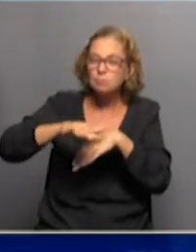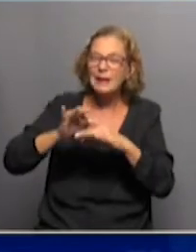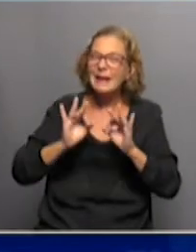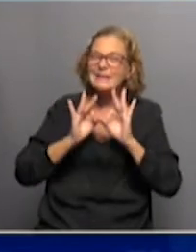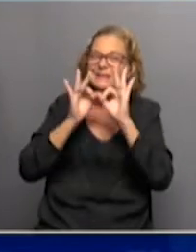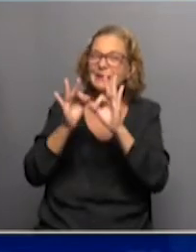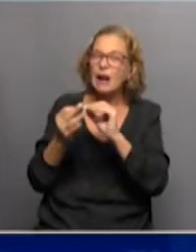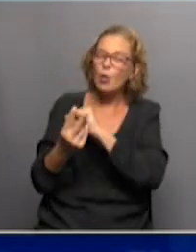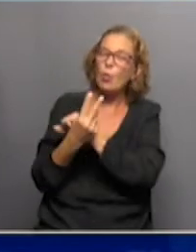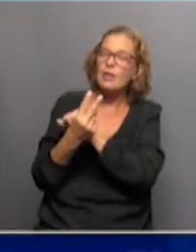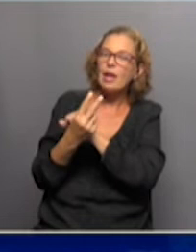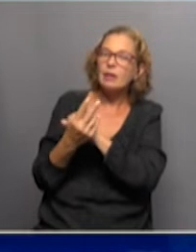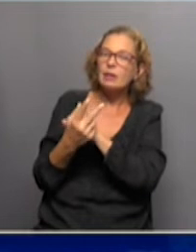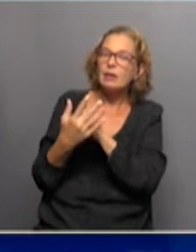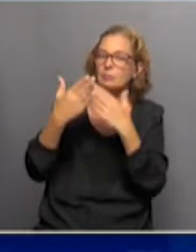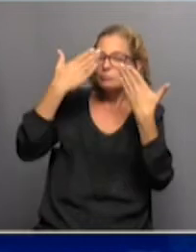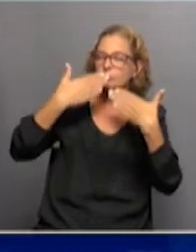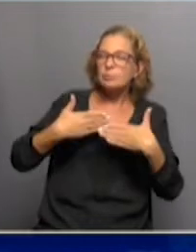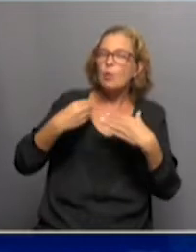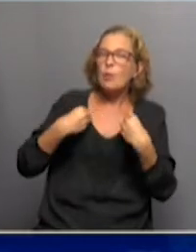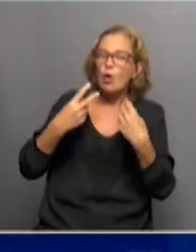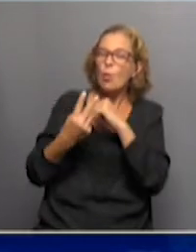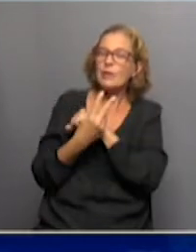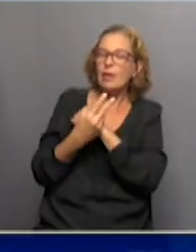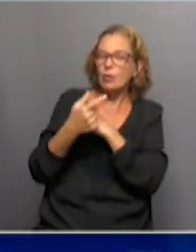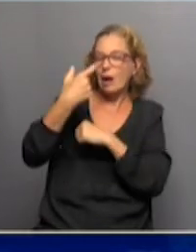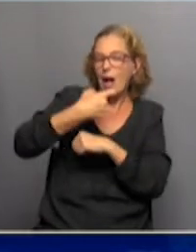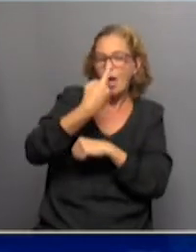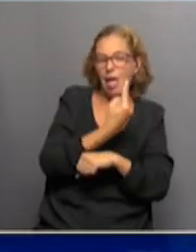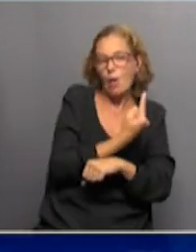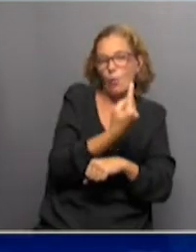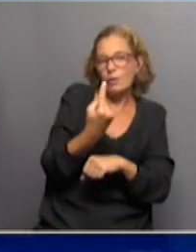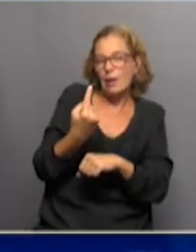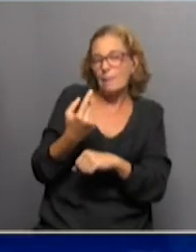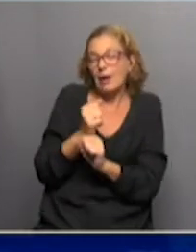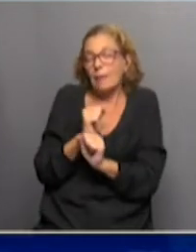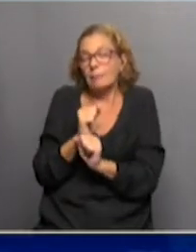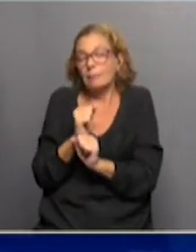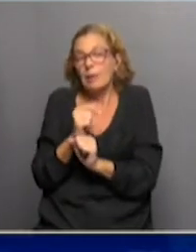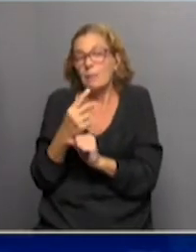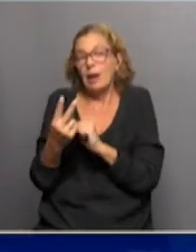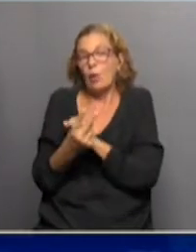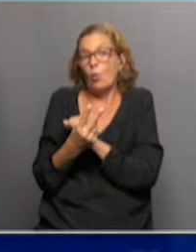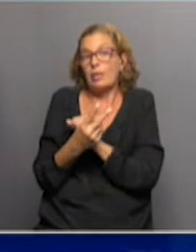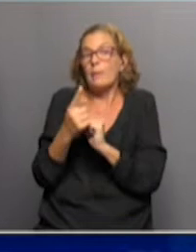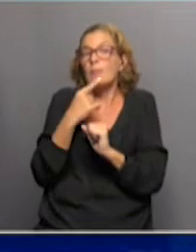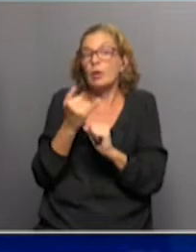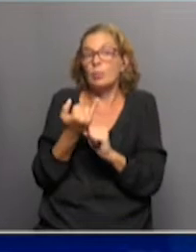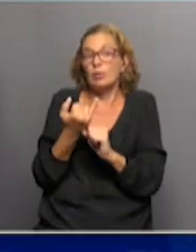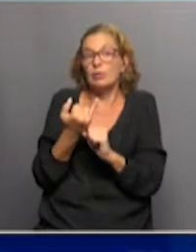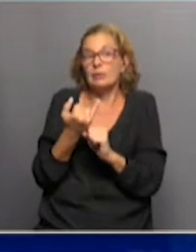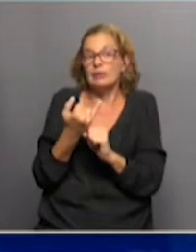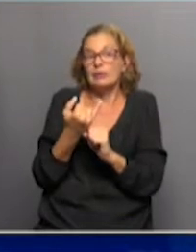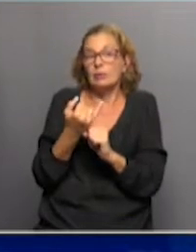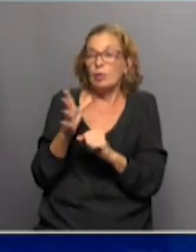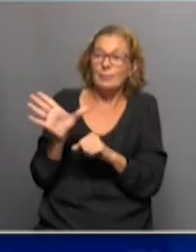inmunidad y cuáles deben ser las conductas y cuidados para, bueno, justamente para cuidar hasta que estemos